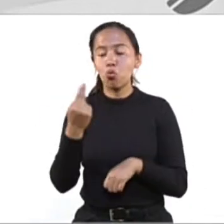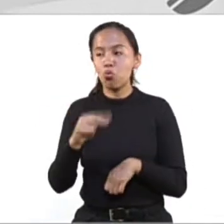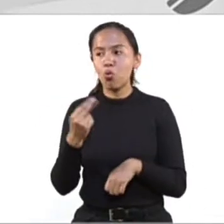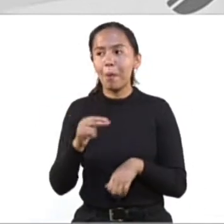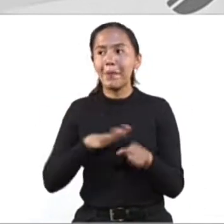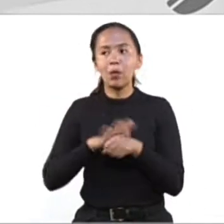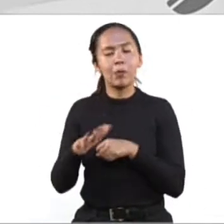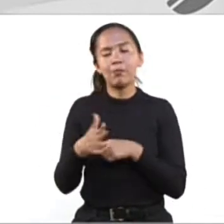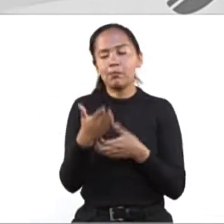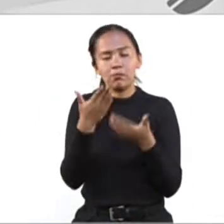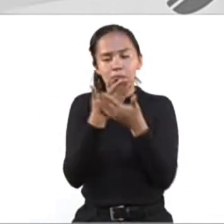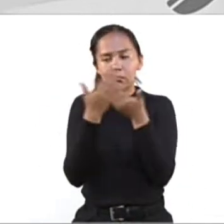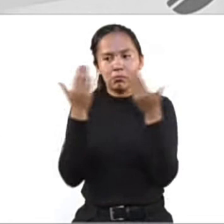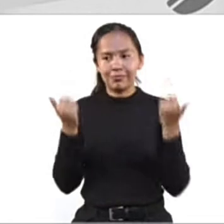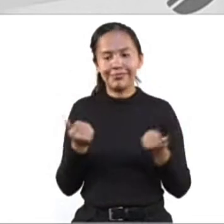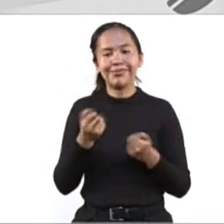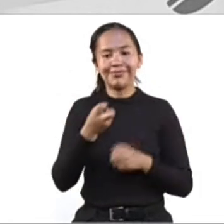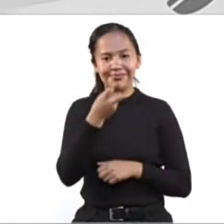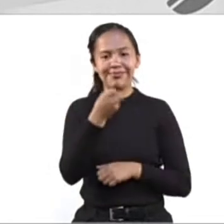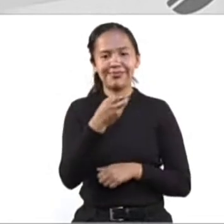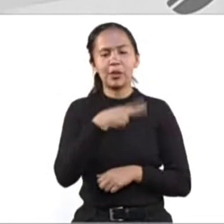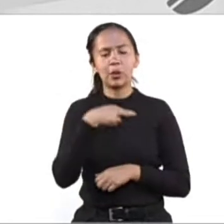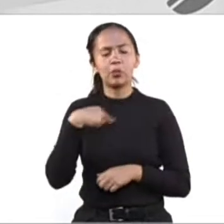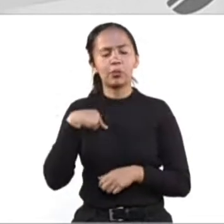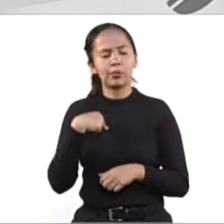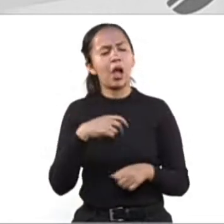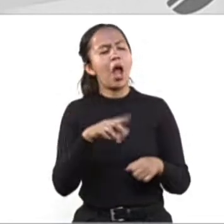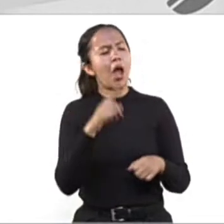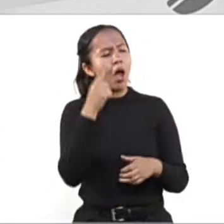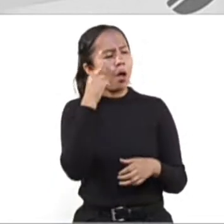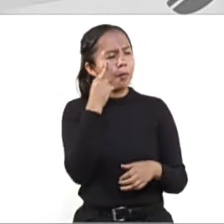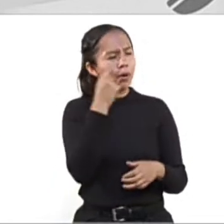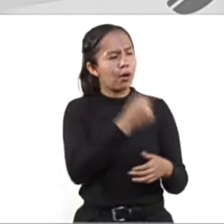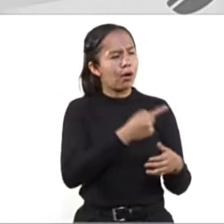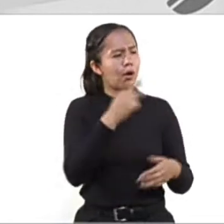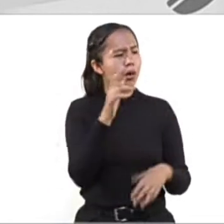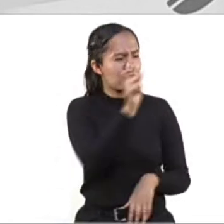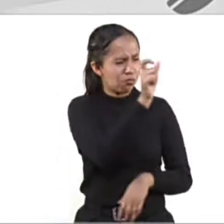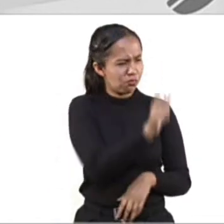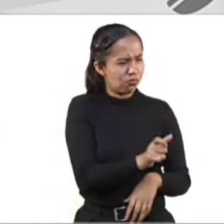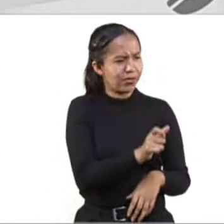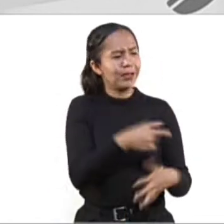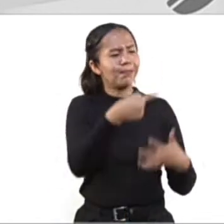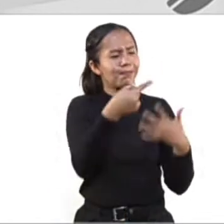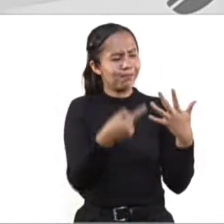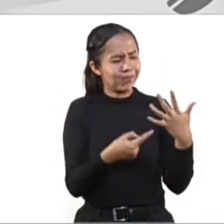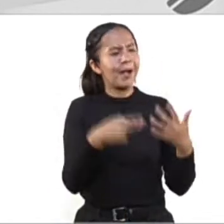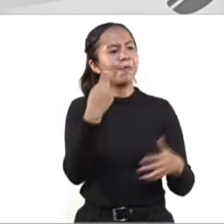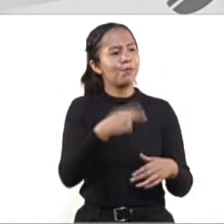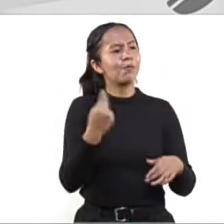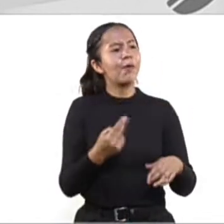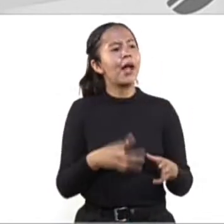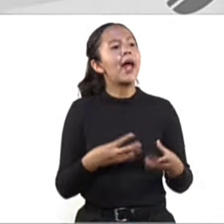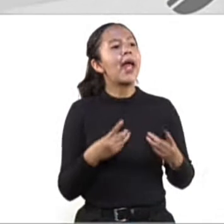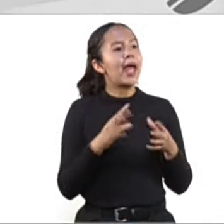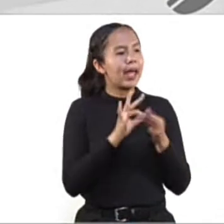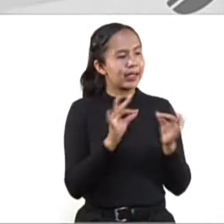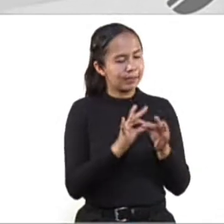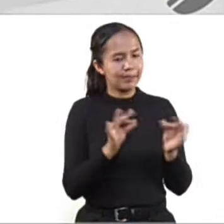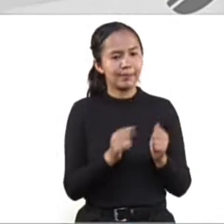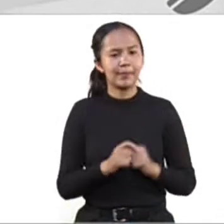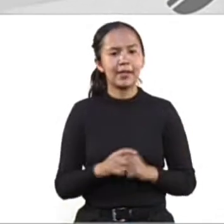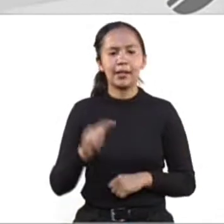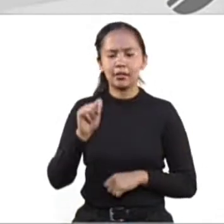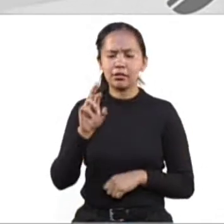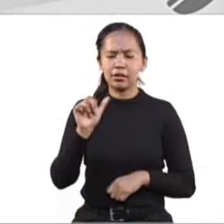trámite se trata. Entonces, desde identificar el trámite que tienen que realizar hasta dónde se puede realizar. Si el trámite